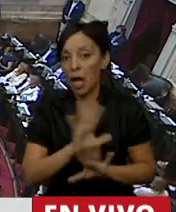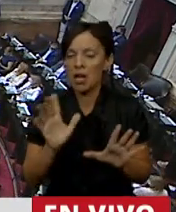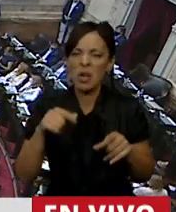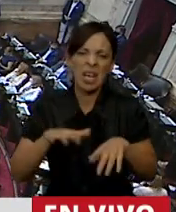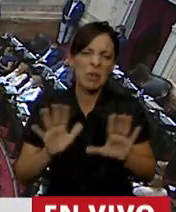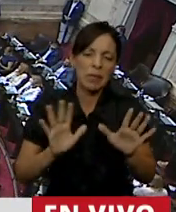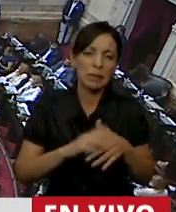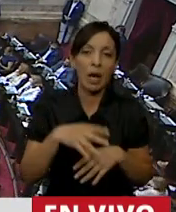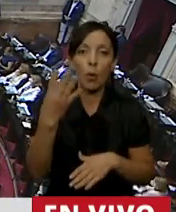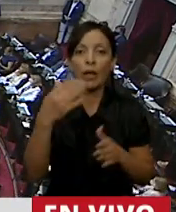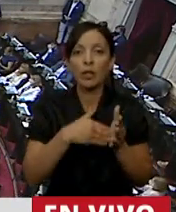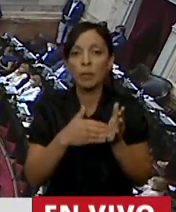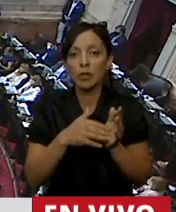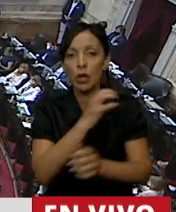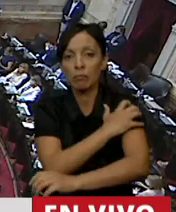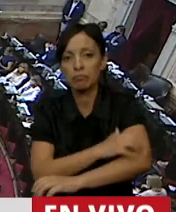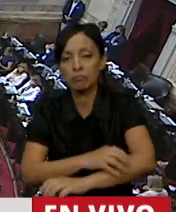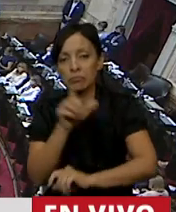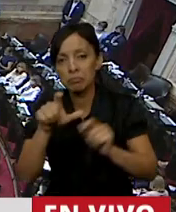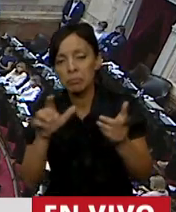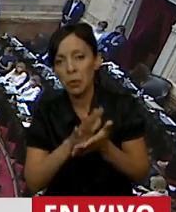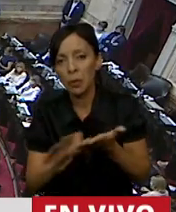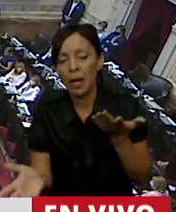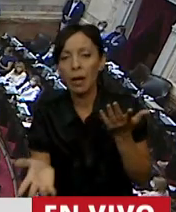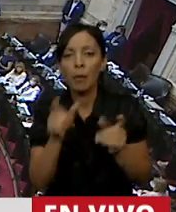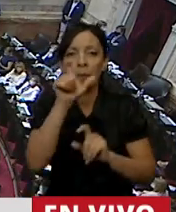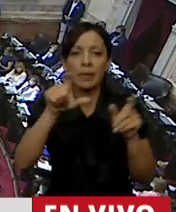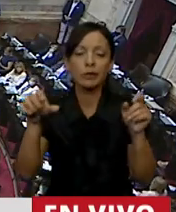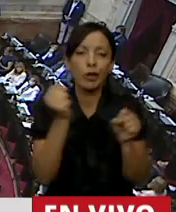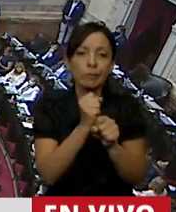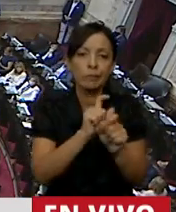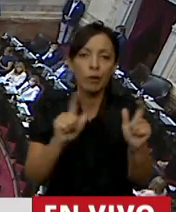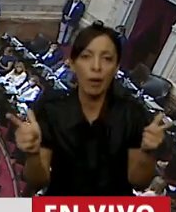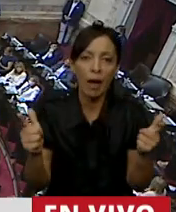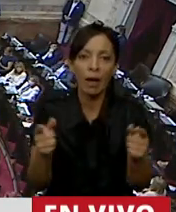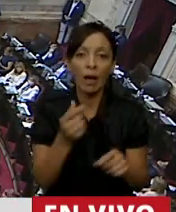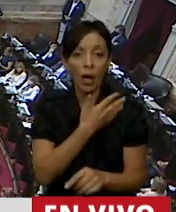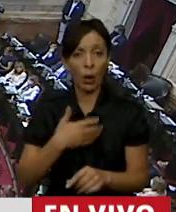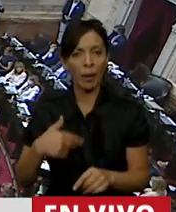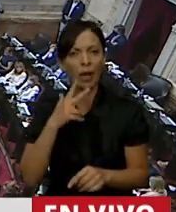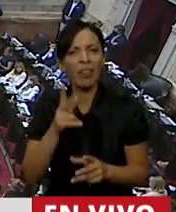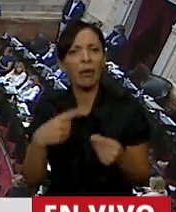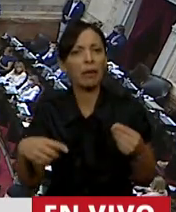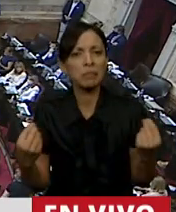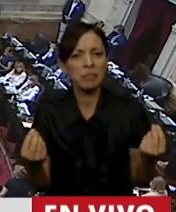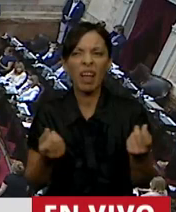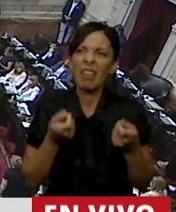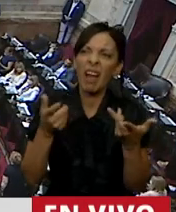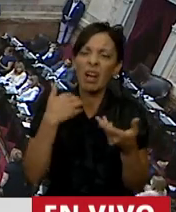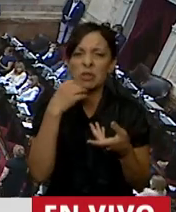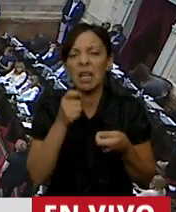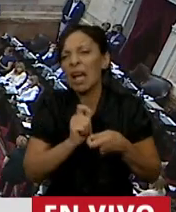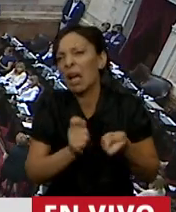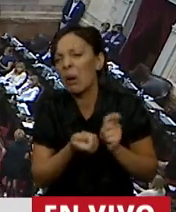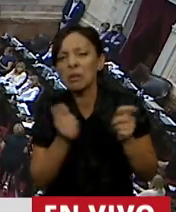Hay 4 millones de nuevos pobres, hay 4 millones de nuevos desocupados de un gobierno que dijo que venía a girar no sé qué perilla y a